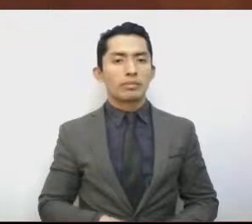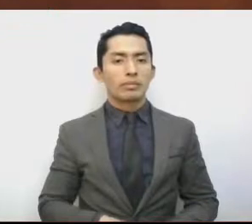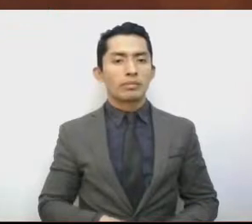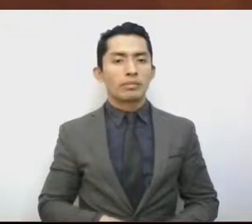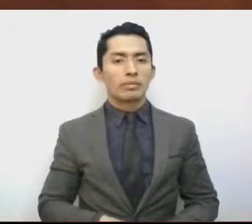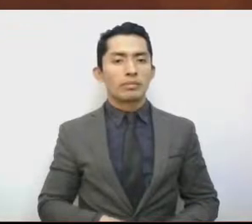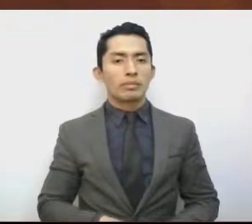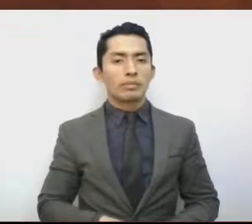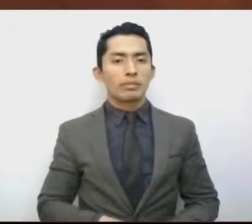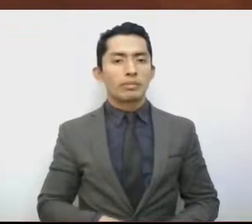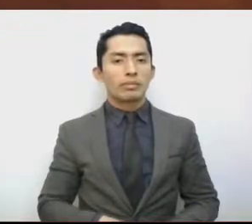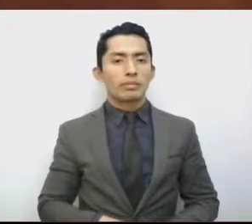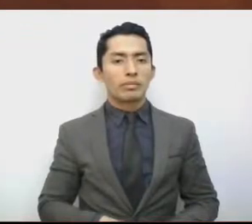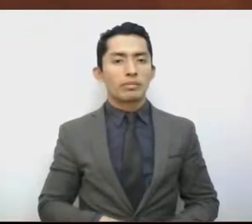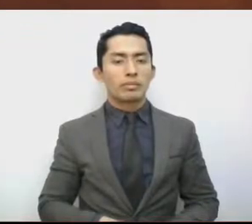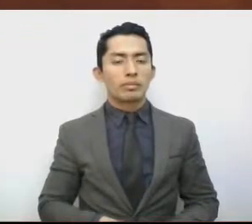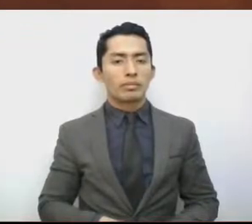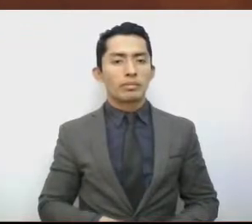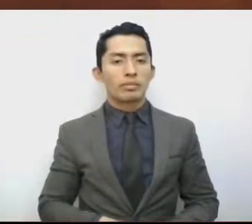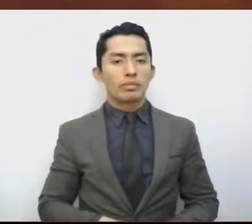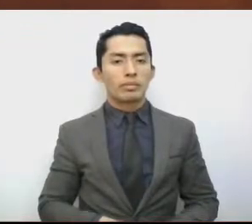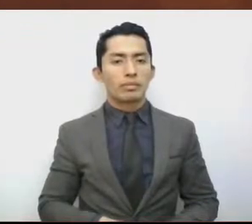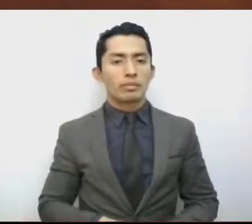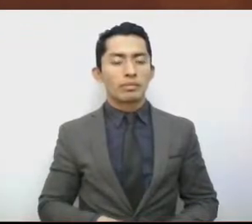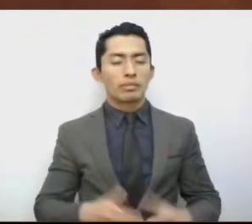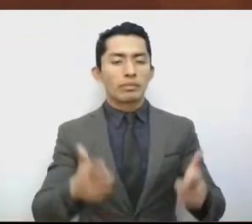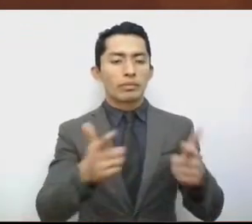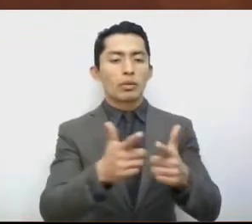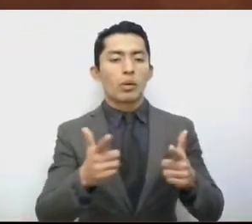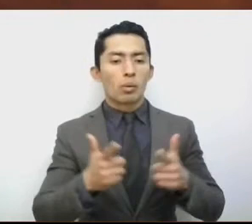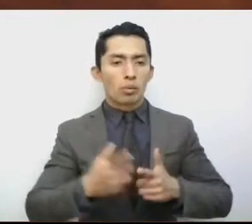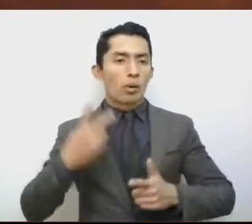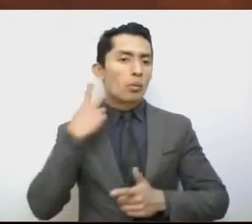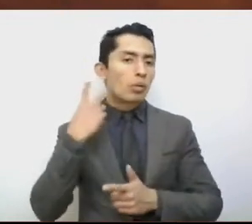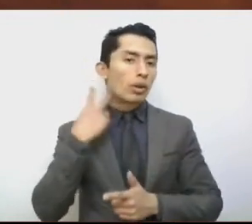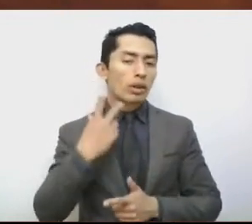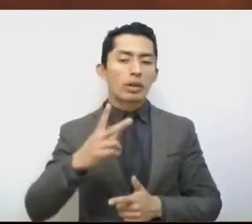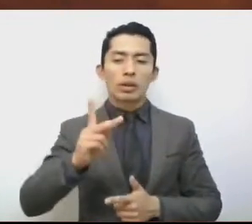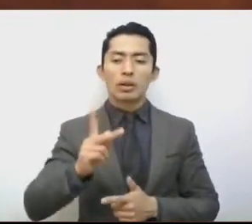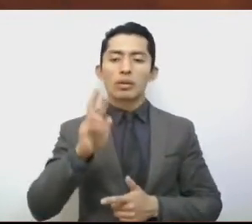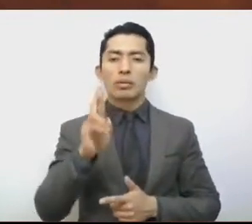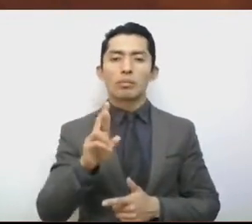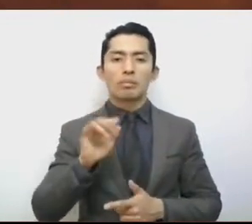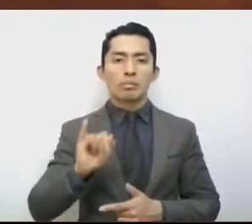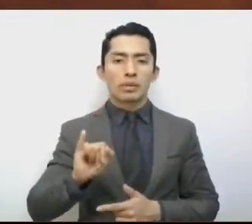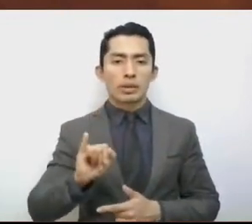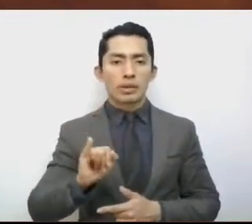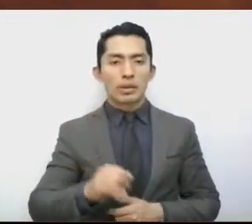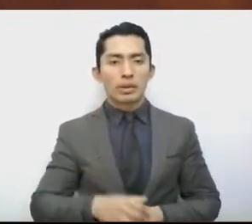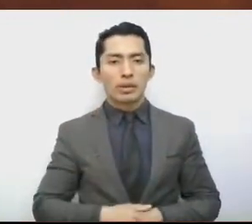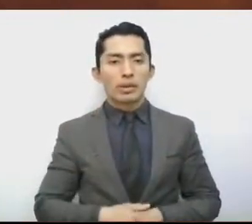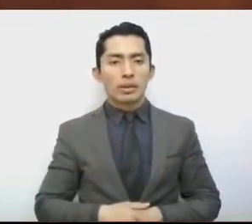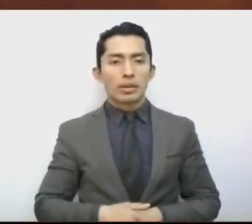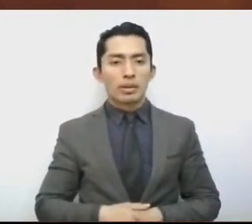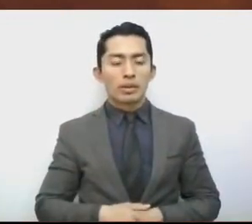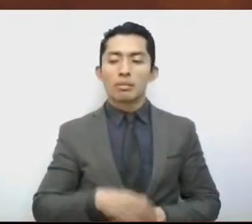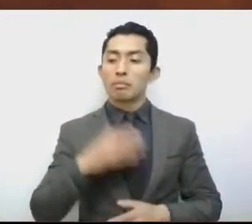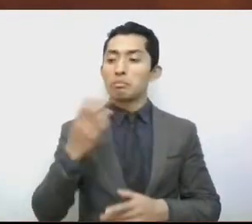El grupo parlamentario del PRI propone